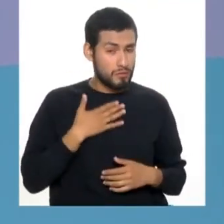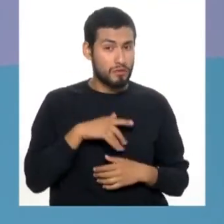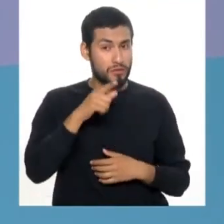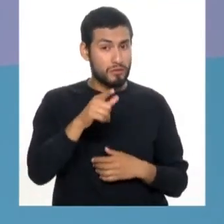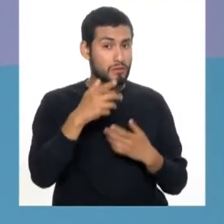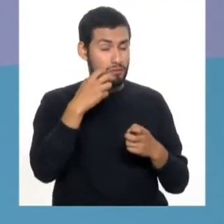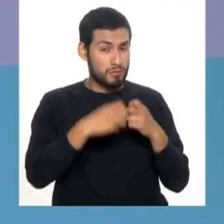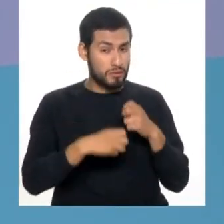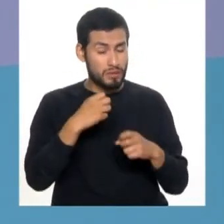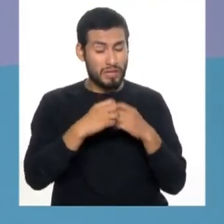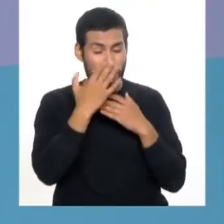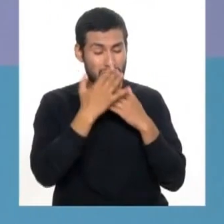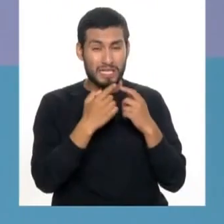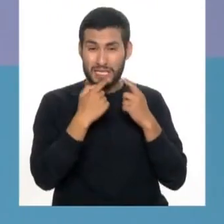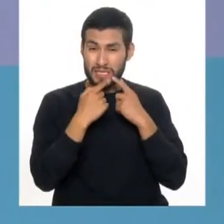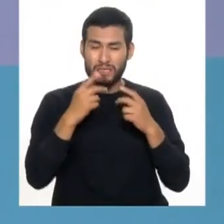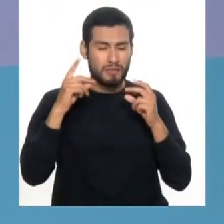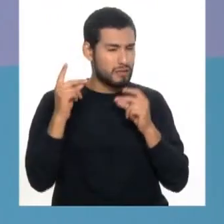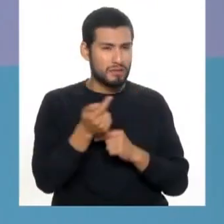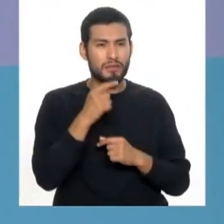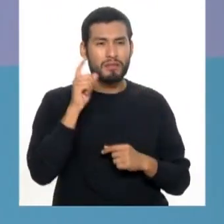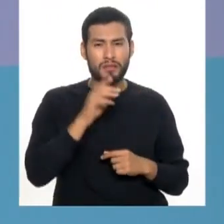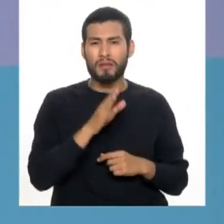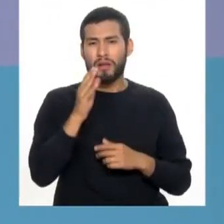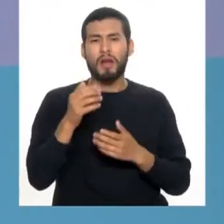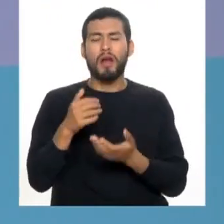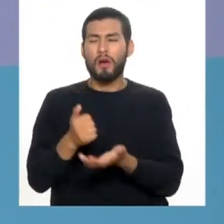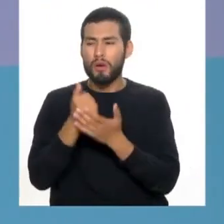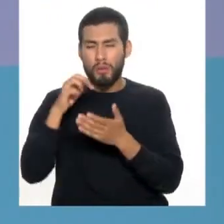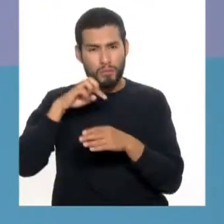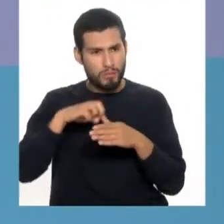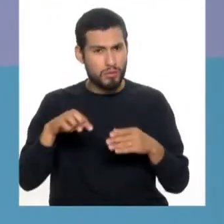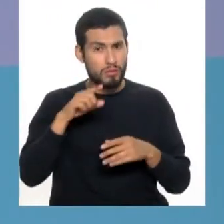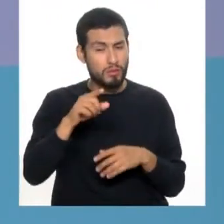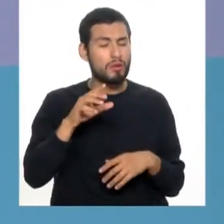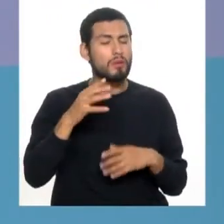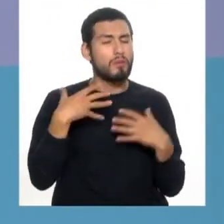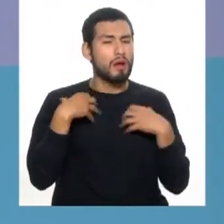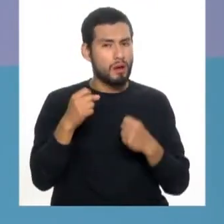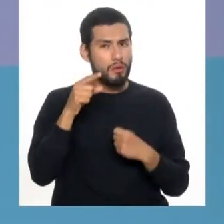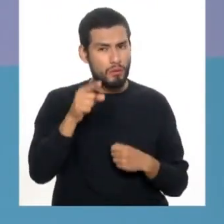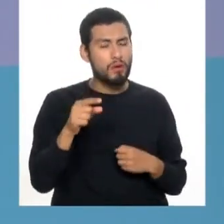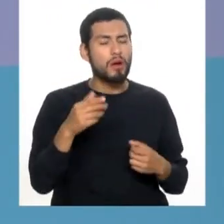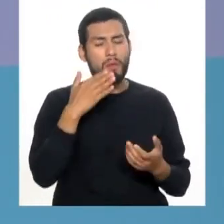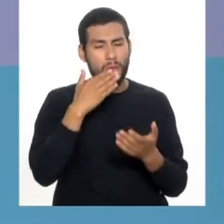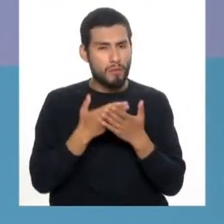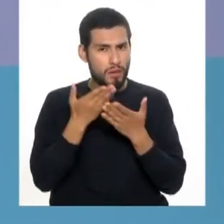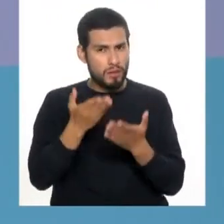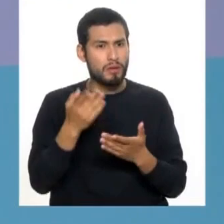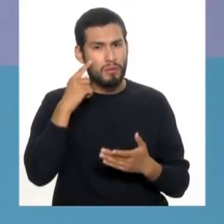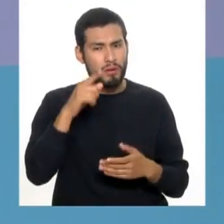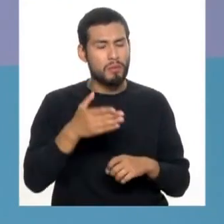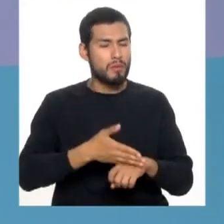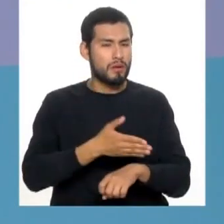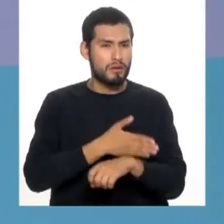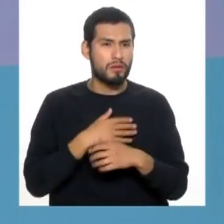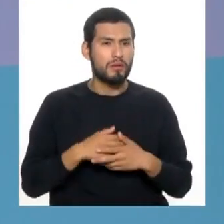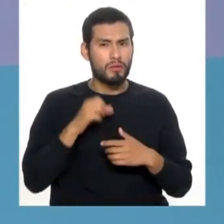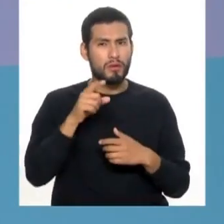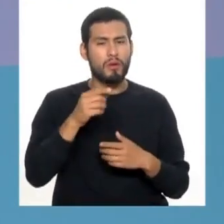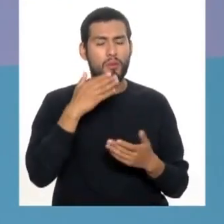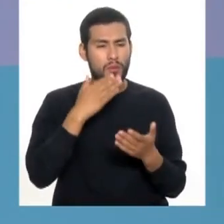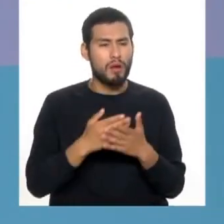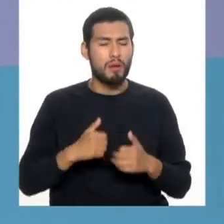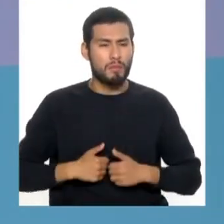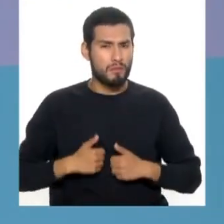si usted tiene problemas de sangrar o vencías, inmediatamente busque ayuda profesional. Ojo, es por su salud, es por su bienestar, es para su mejoría, es para que usted tenga una